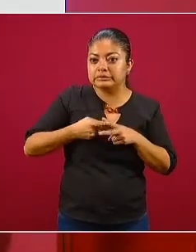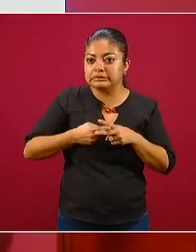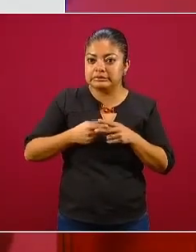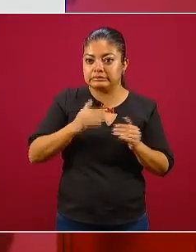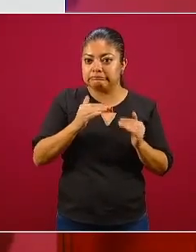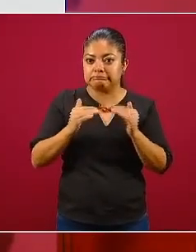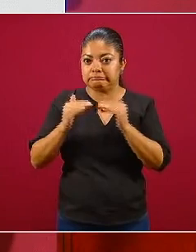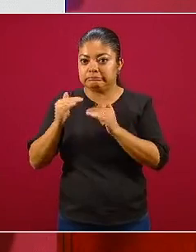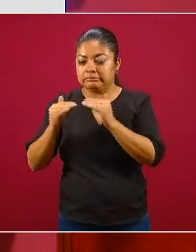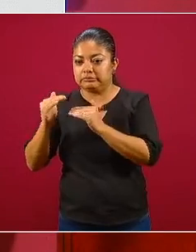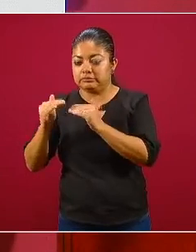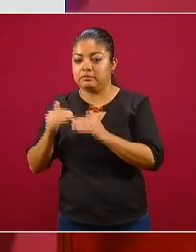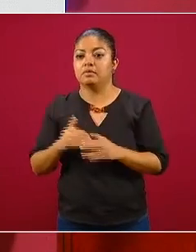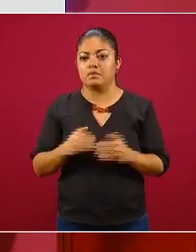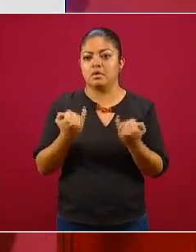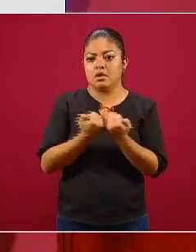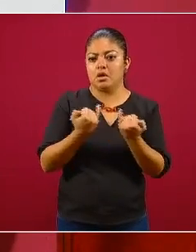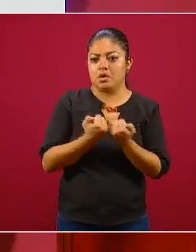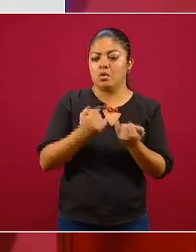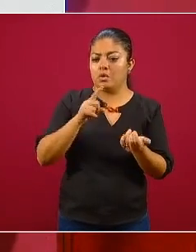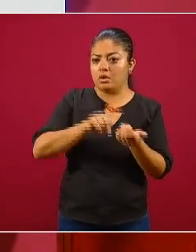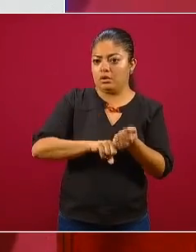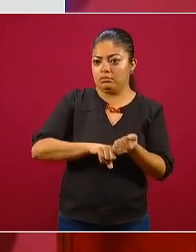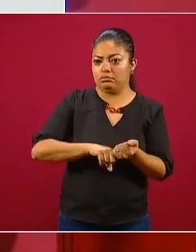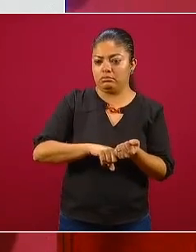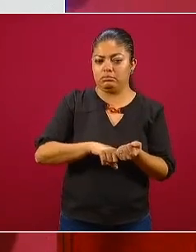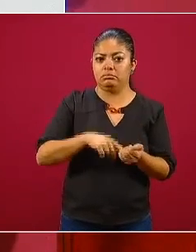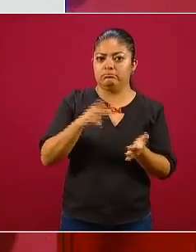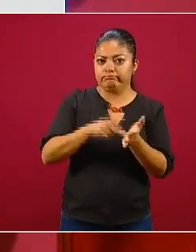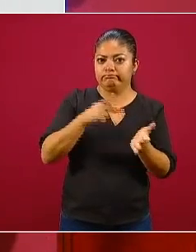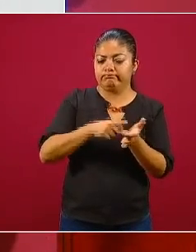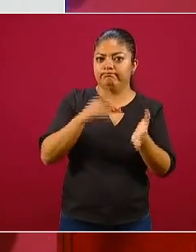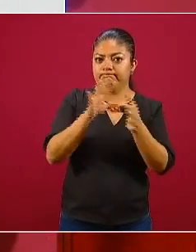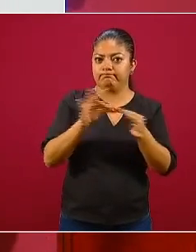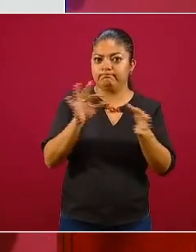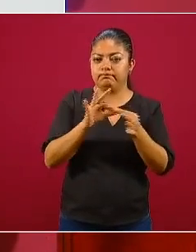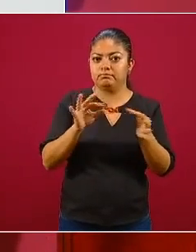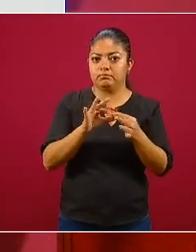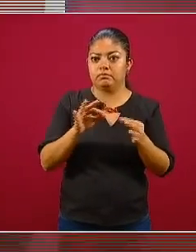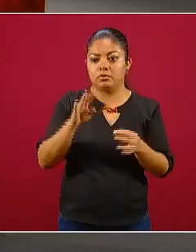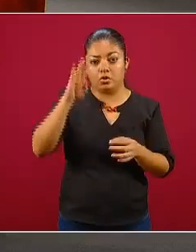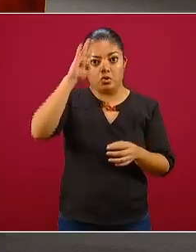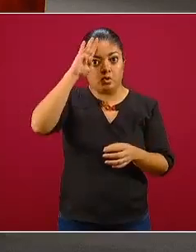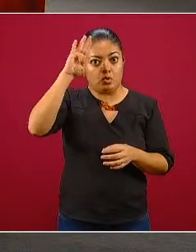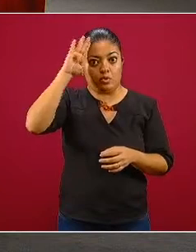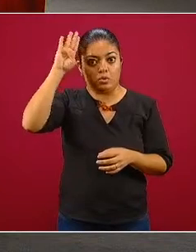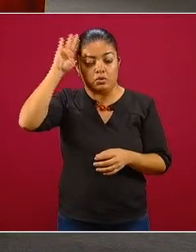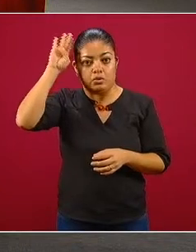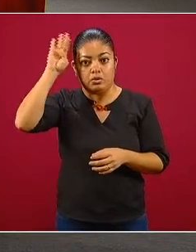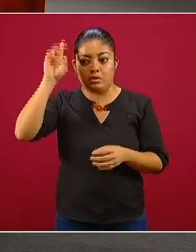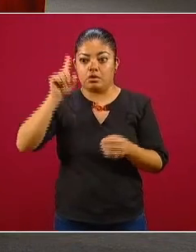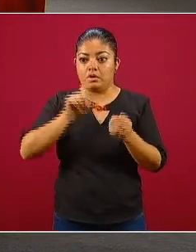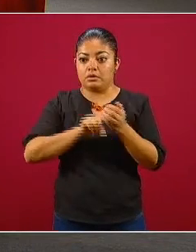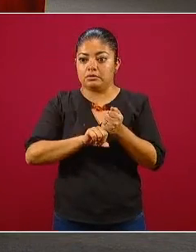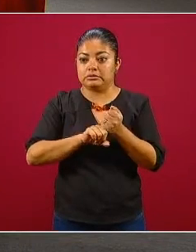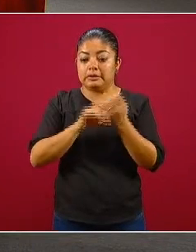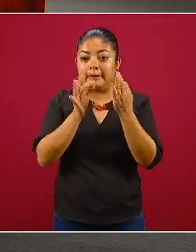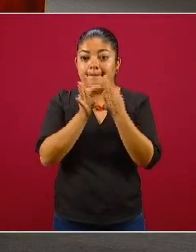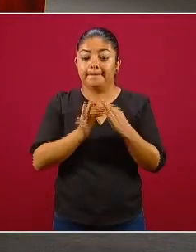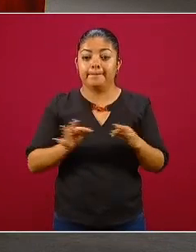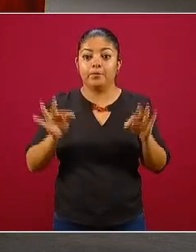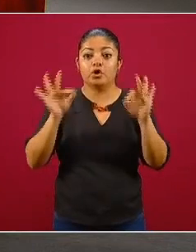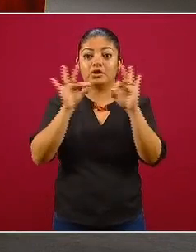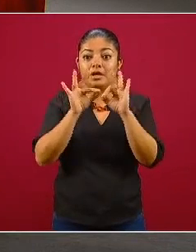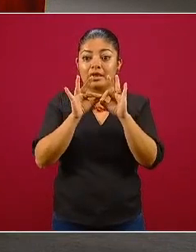Y como hemos comentado también en varias ocasiones, la magnitud, el tamaño, la importancia